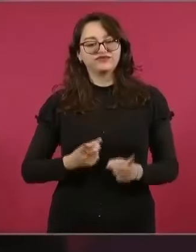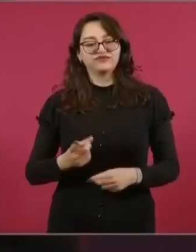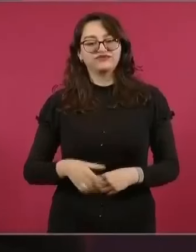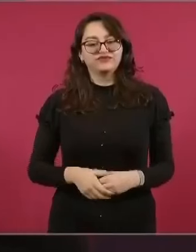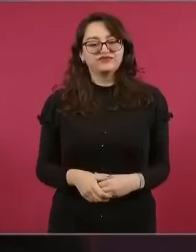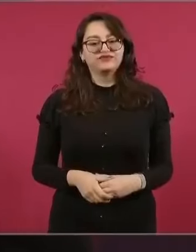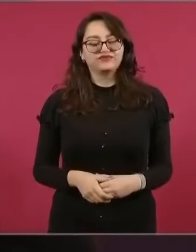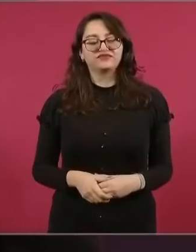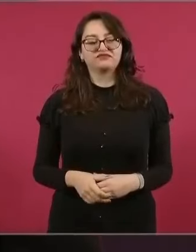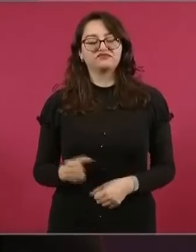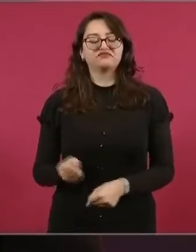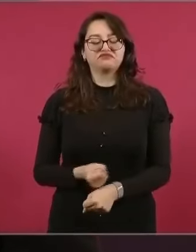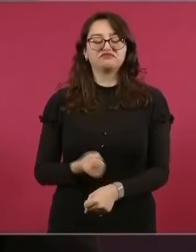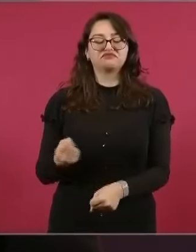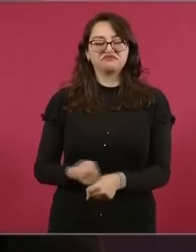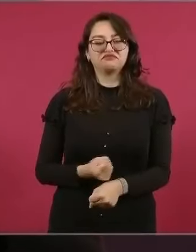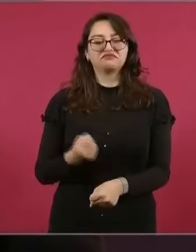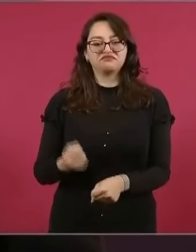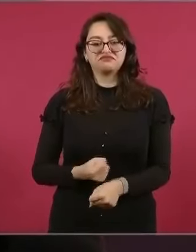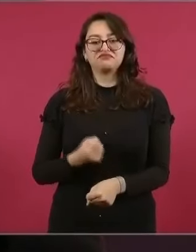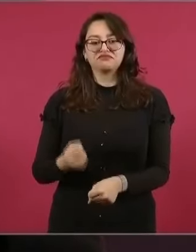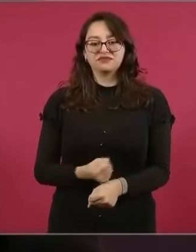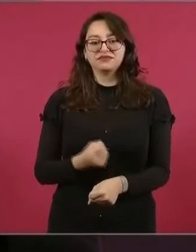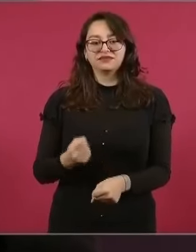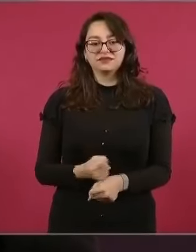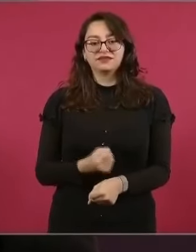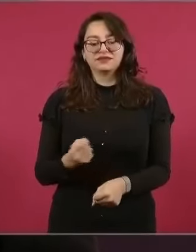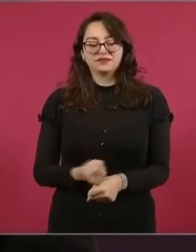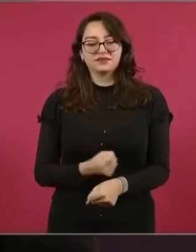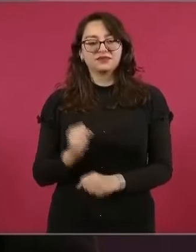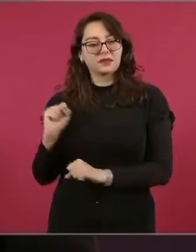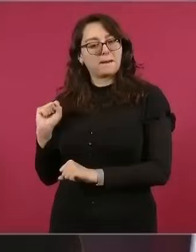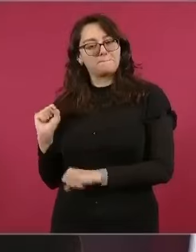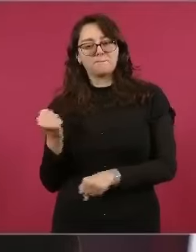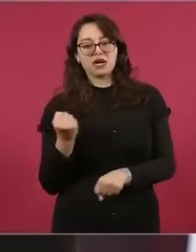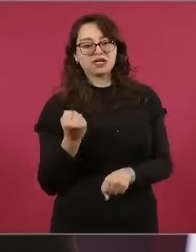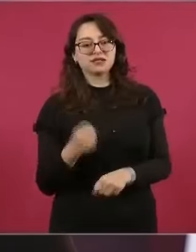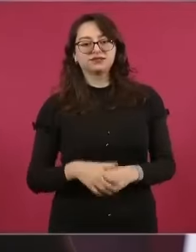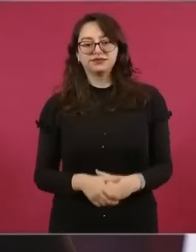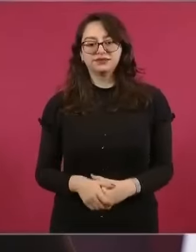practicando y bateando.